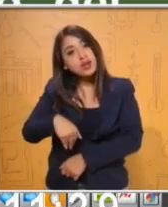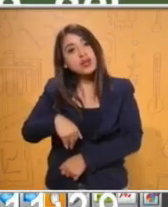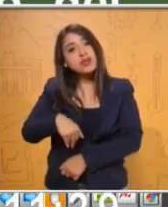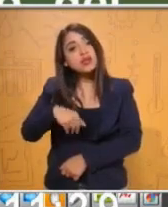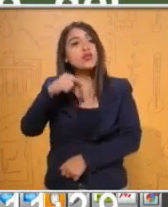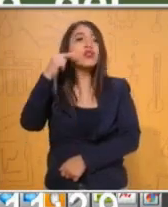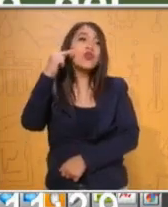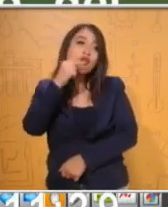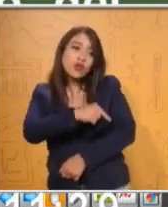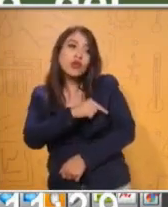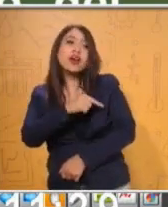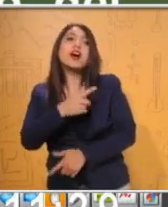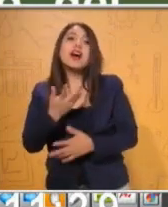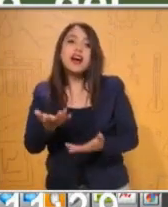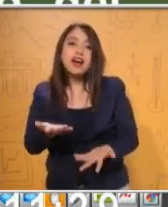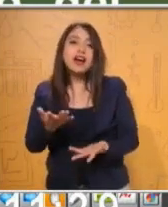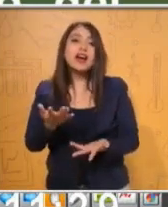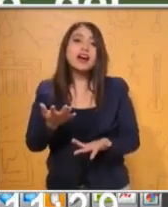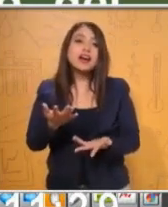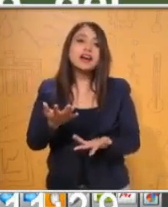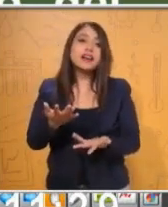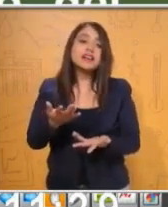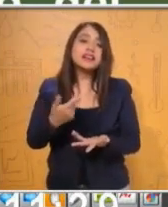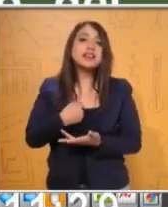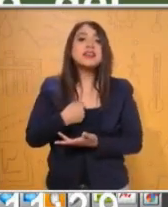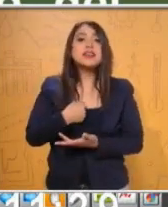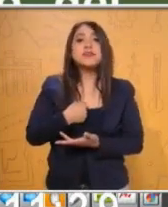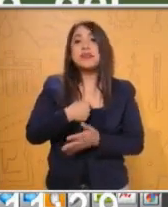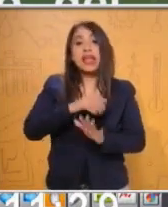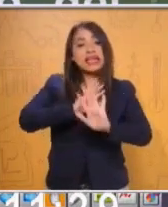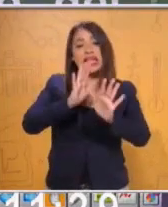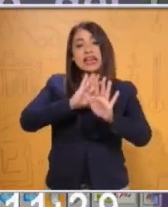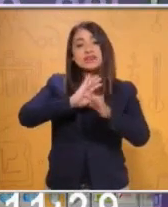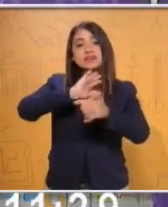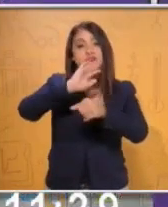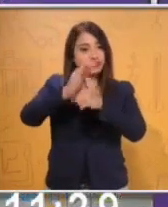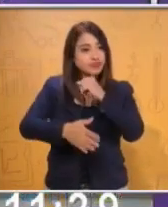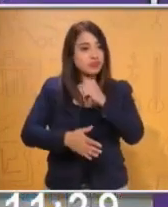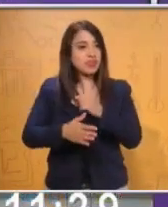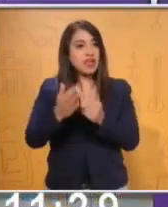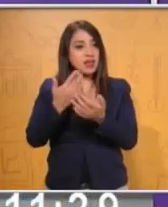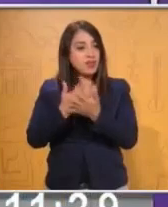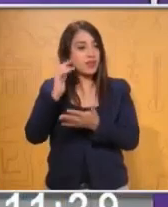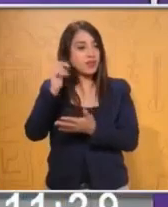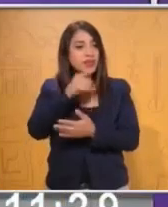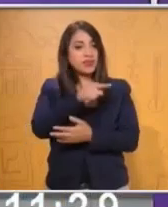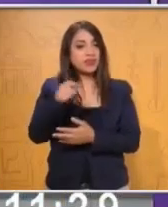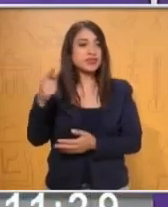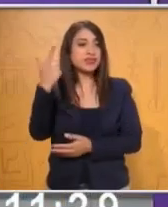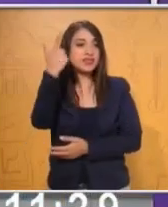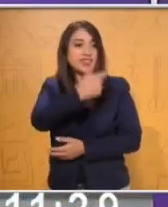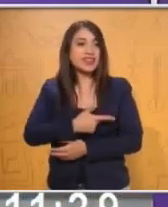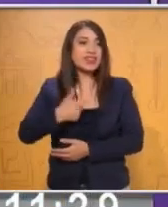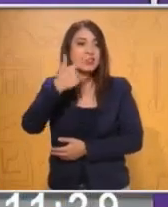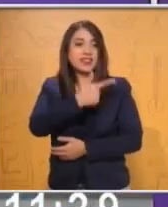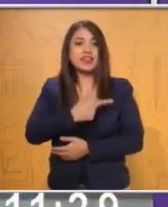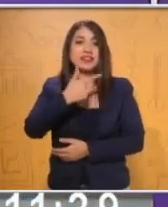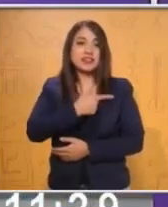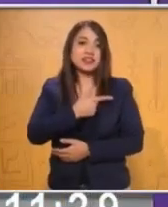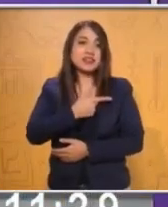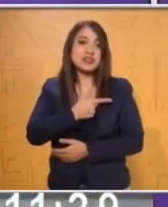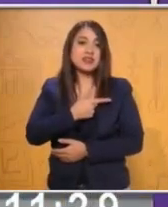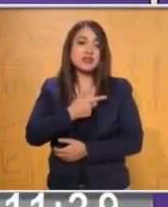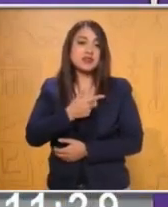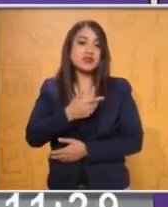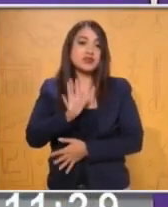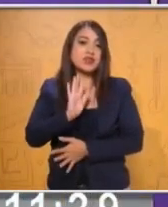Y colorín colorado, este cuento se ha acabado y espero les haya gustado. Muy bien, pequeñitos, nos vamos a un corte. Regresamos con